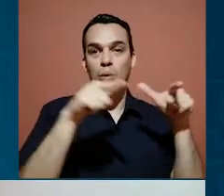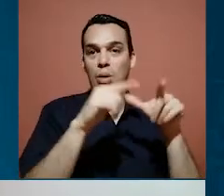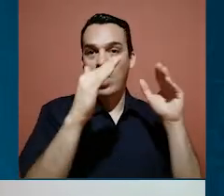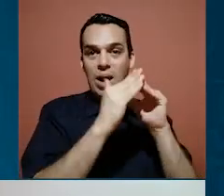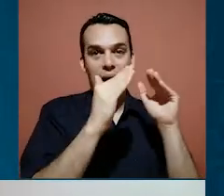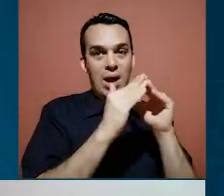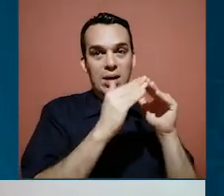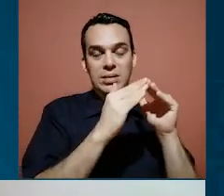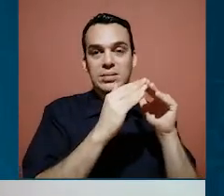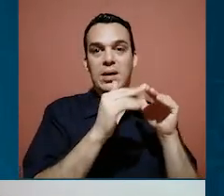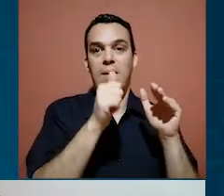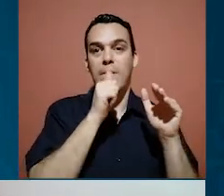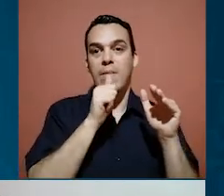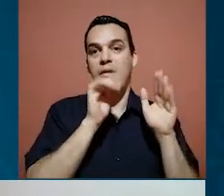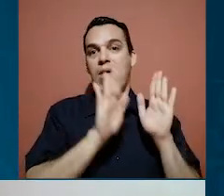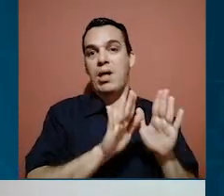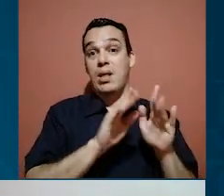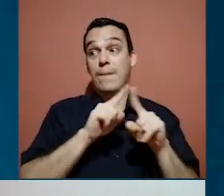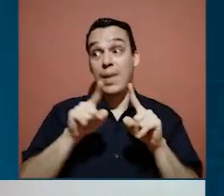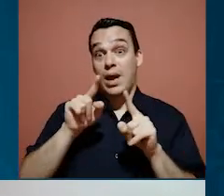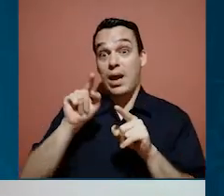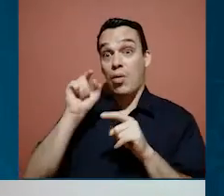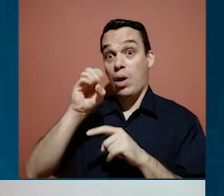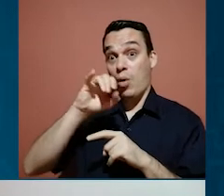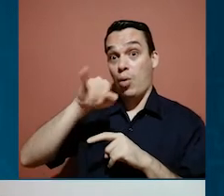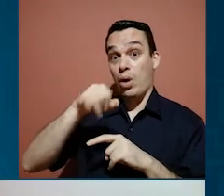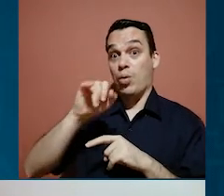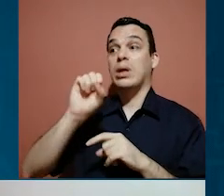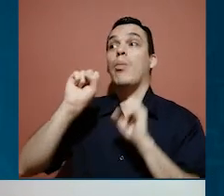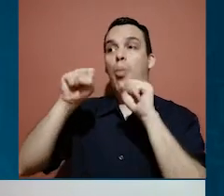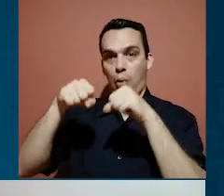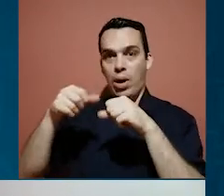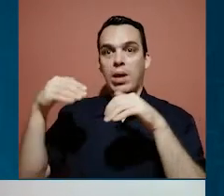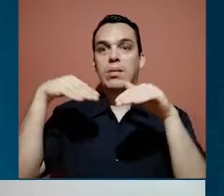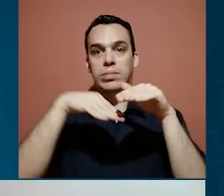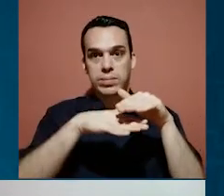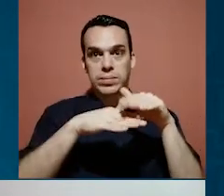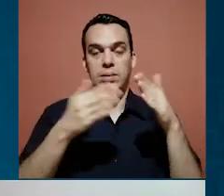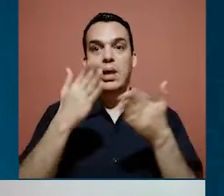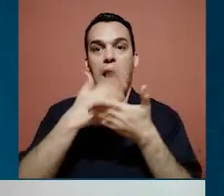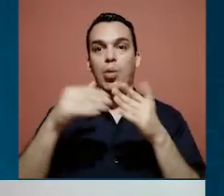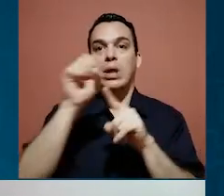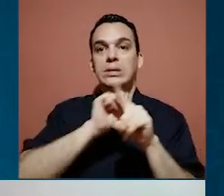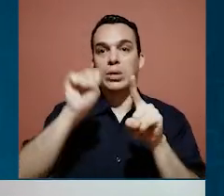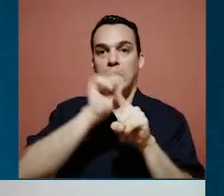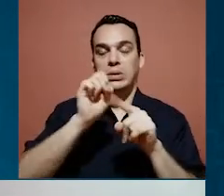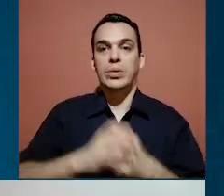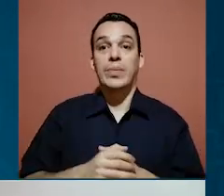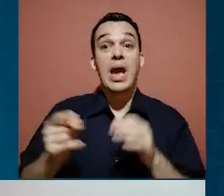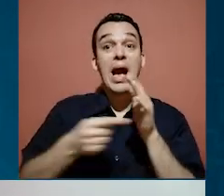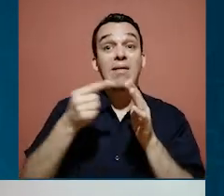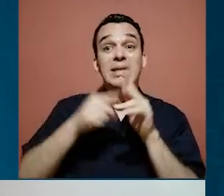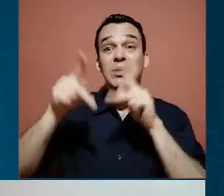vivienda o a una propiedad privada? Pues en cambio ellos sí tienen esa posibilidad en caso de una situación.